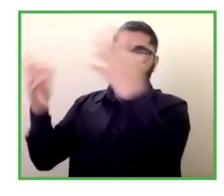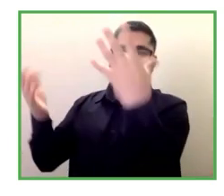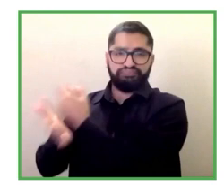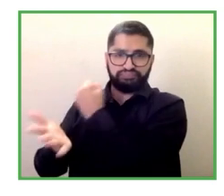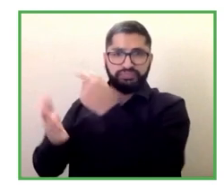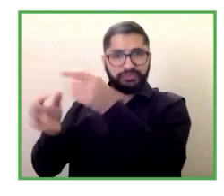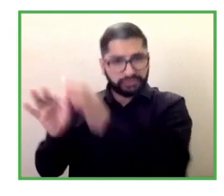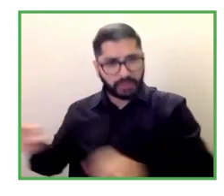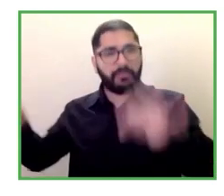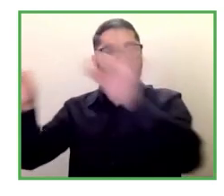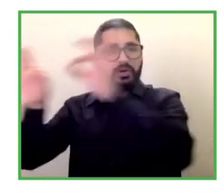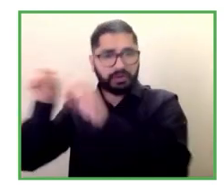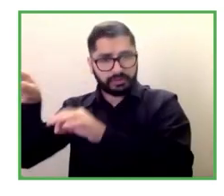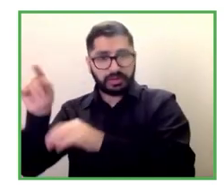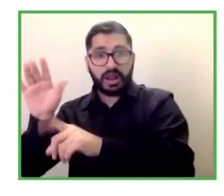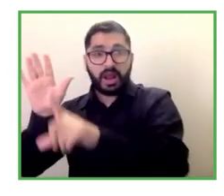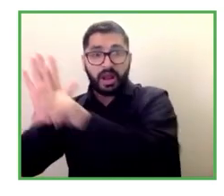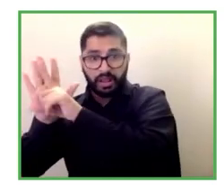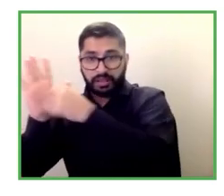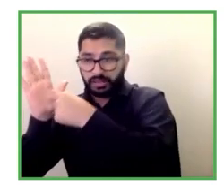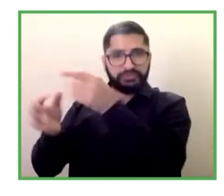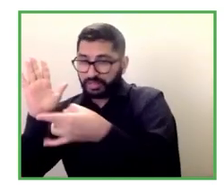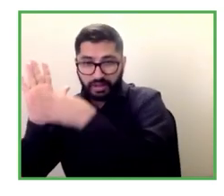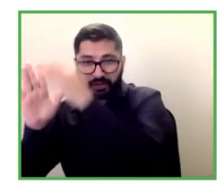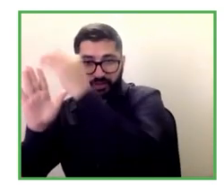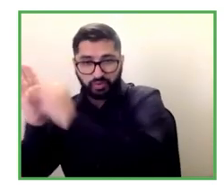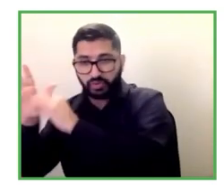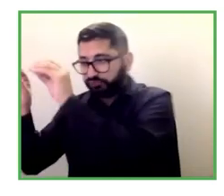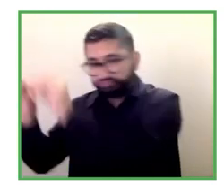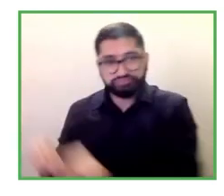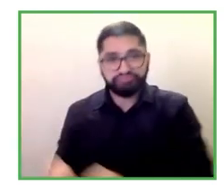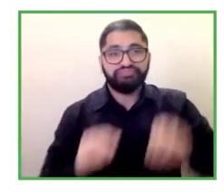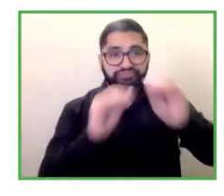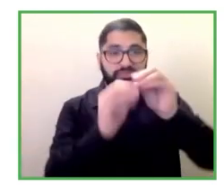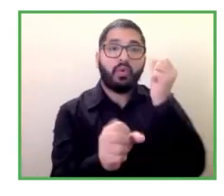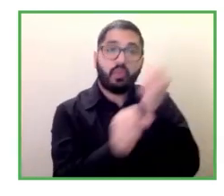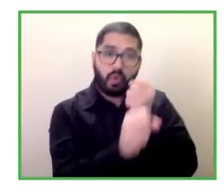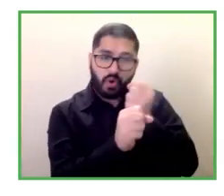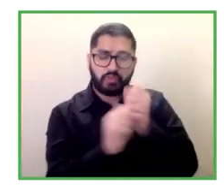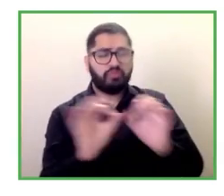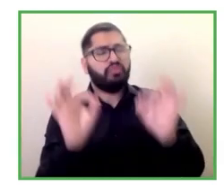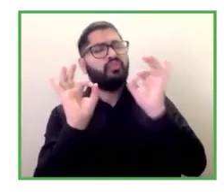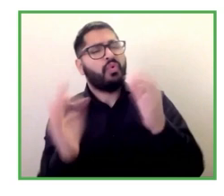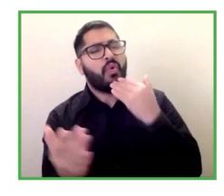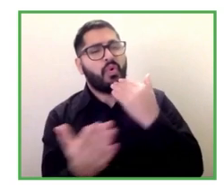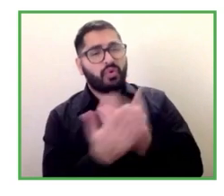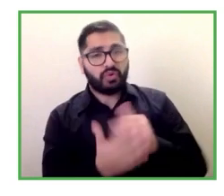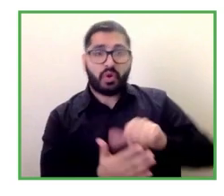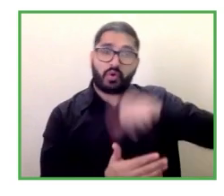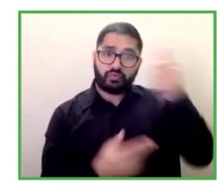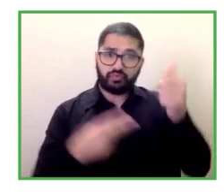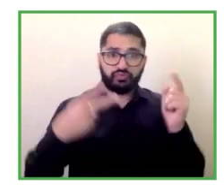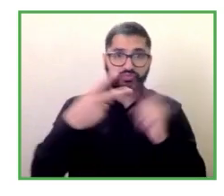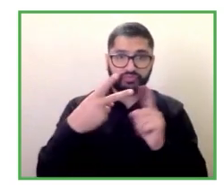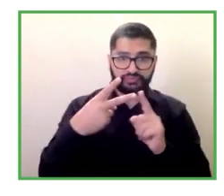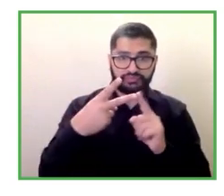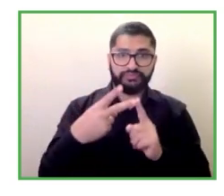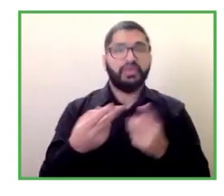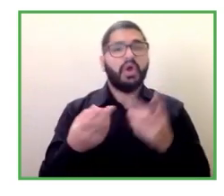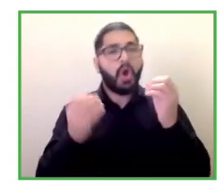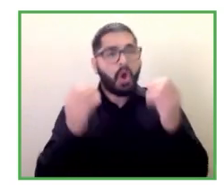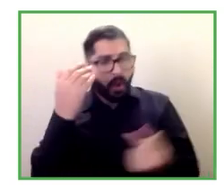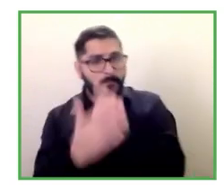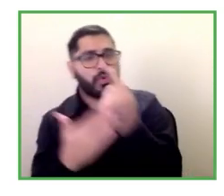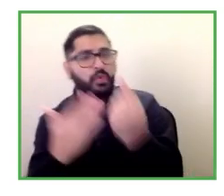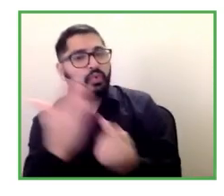también tenemos hemos tenido la oportunidad de escuchar el proyecto SID un proyecto que trata de mejorar de una forma tan global ni más